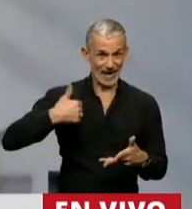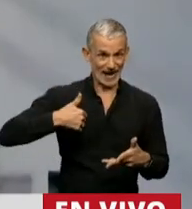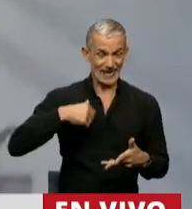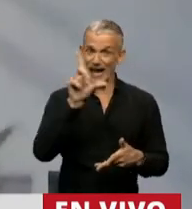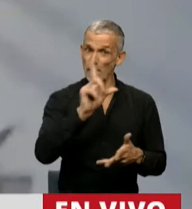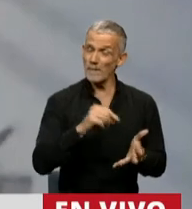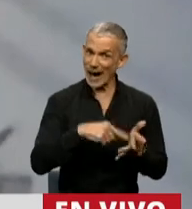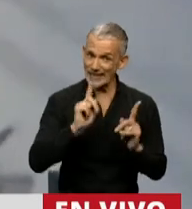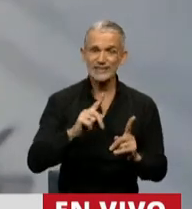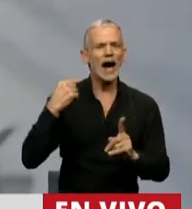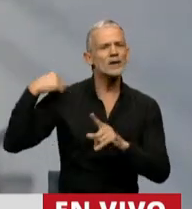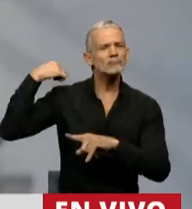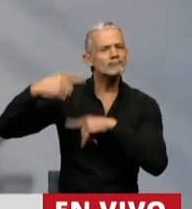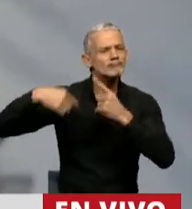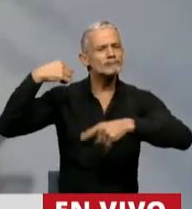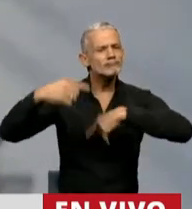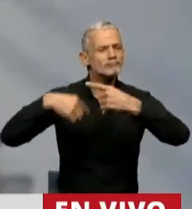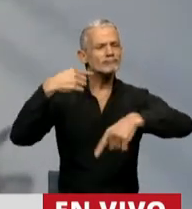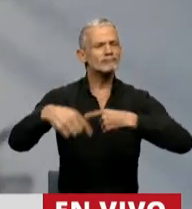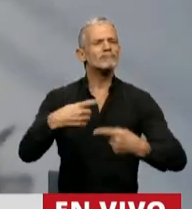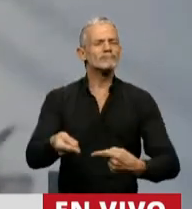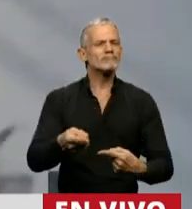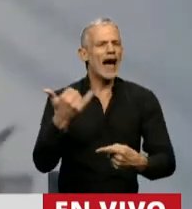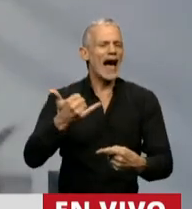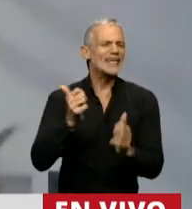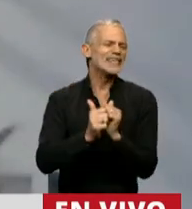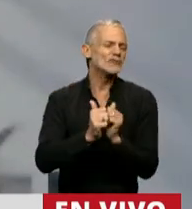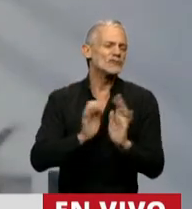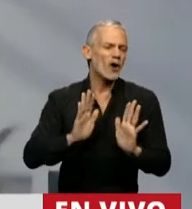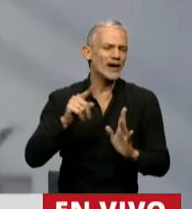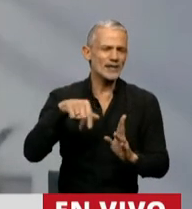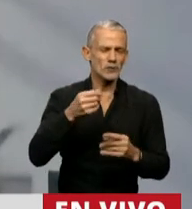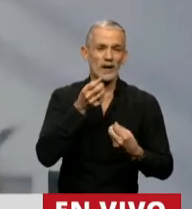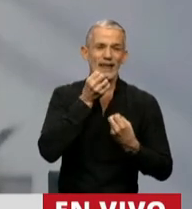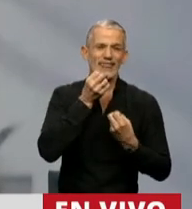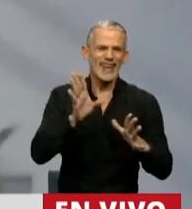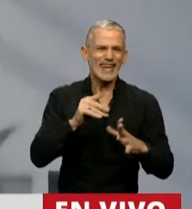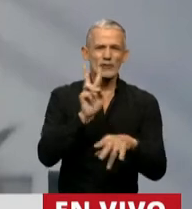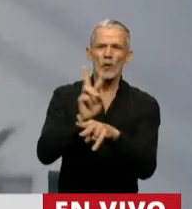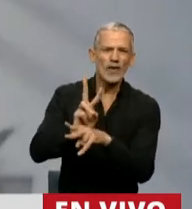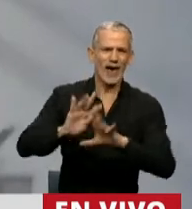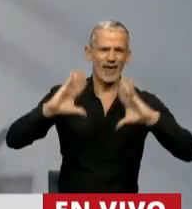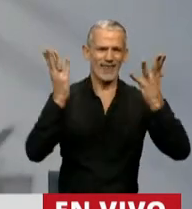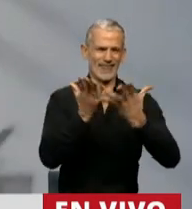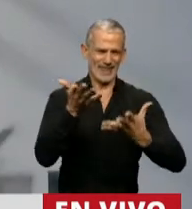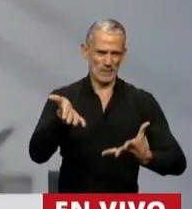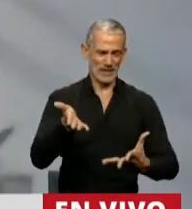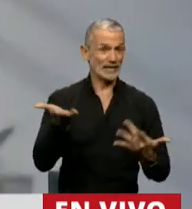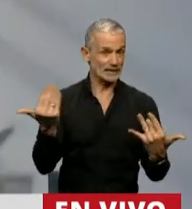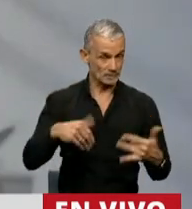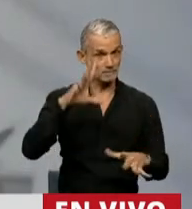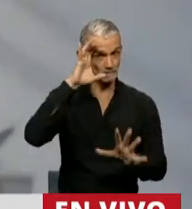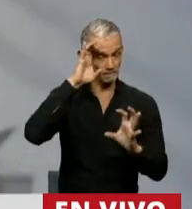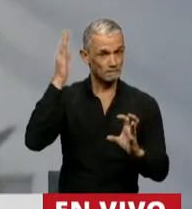tenemos una tradición enorme en esta proclamación del cuidado del ambiente. Cabe